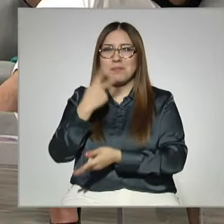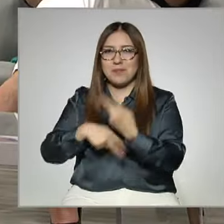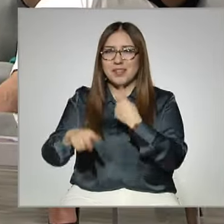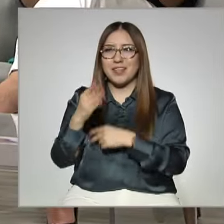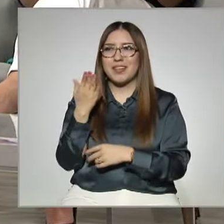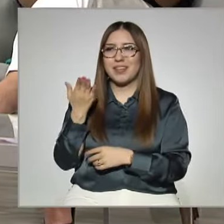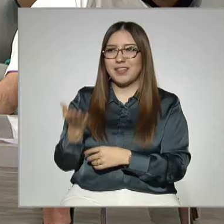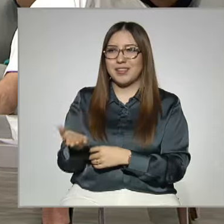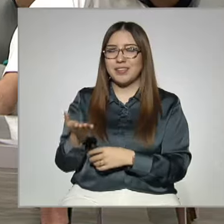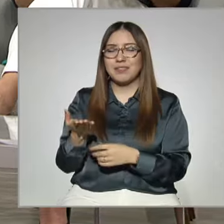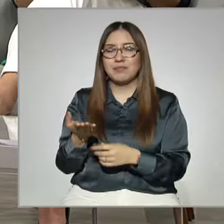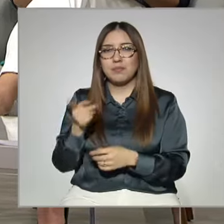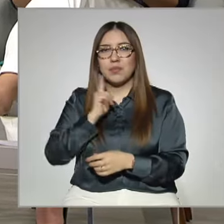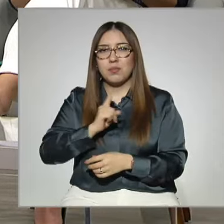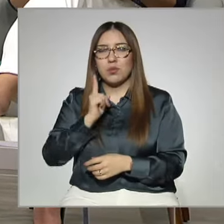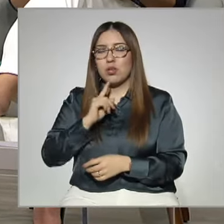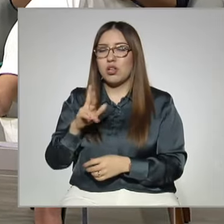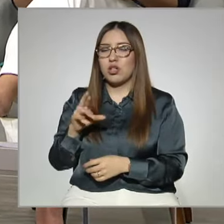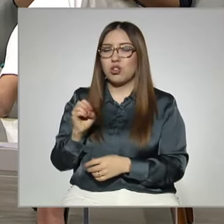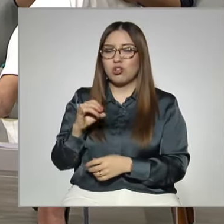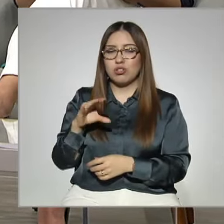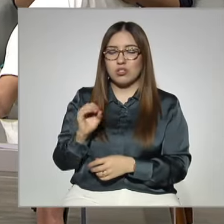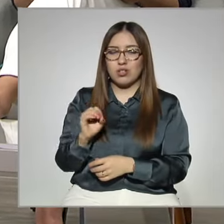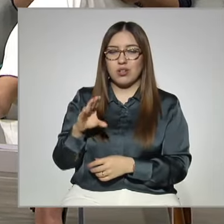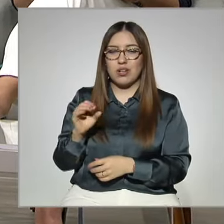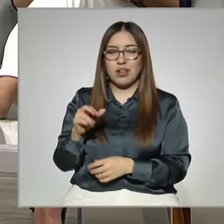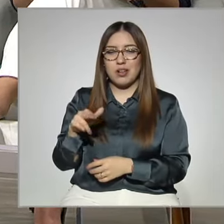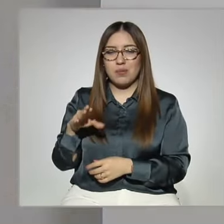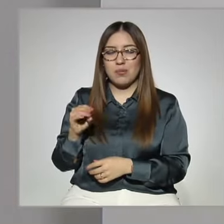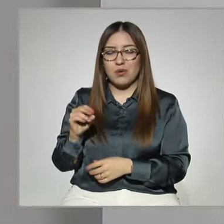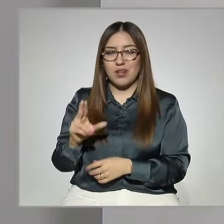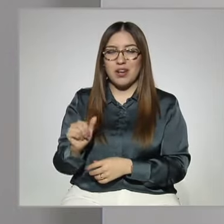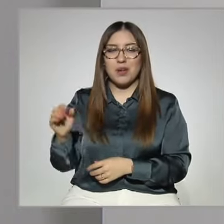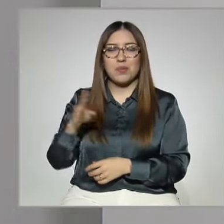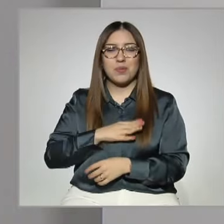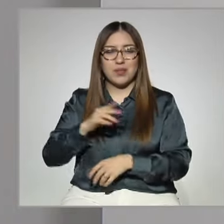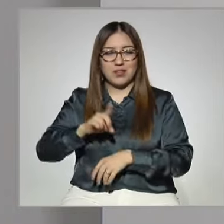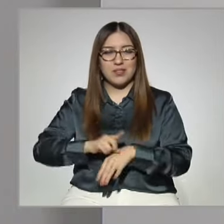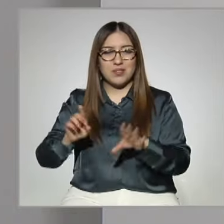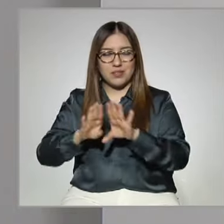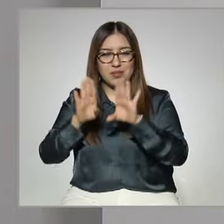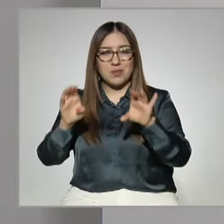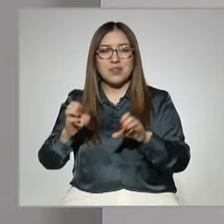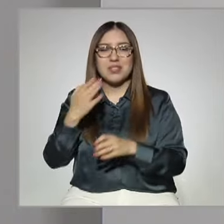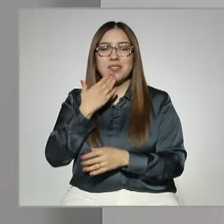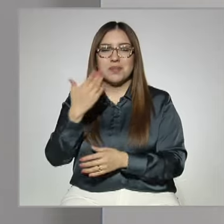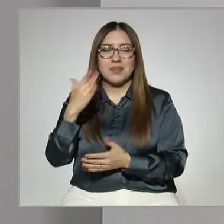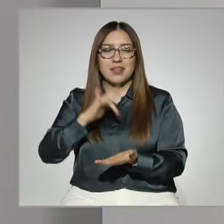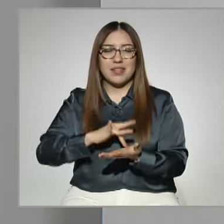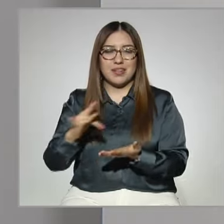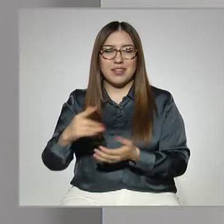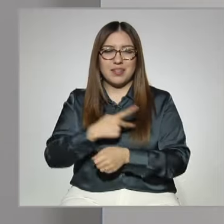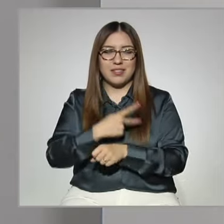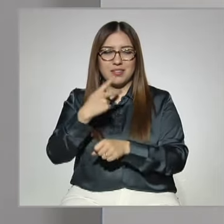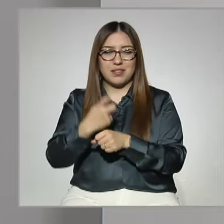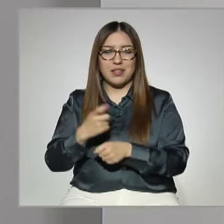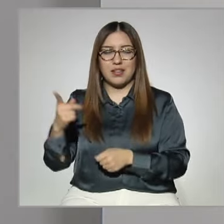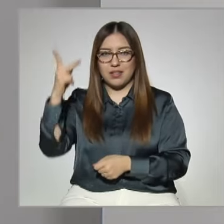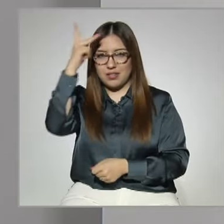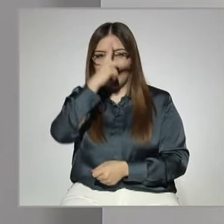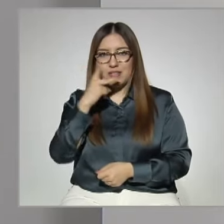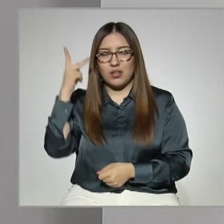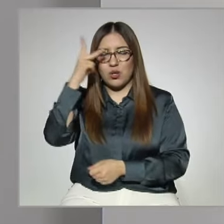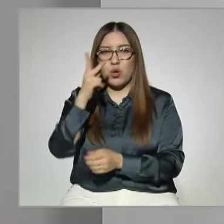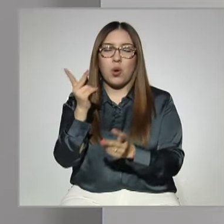panel de invitados a Rocío Carmona, maestra. ¿Qué tal? ¿Cómo estás? ¿Qué tal, Lupita? Buenos Agradecida por la invitación. Gracias. Psicopedagoga y